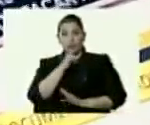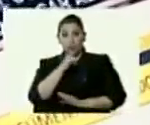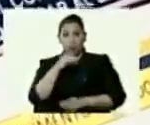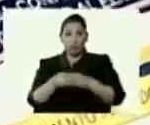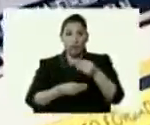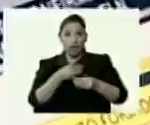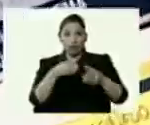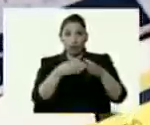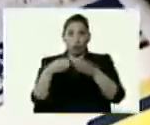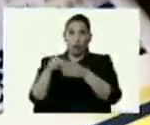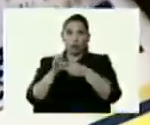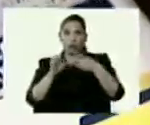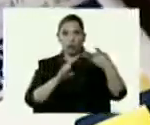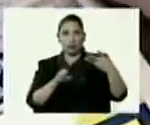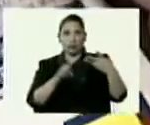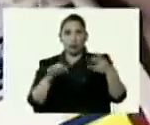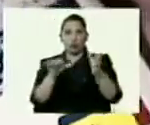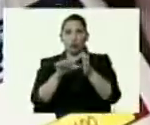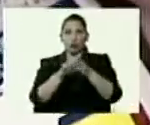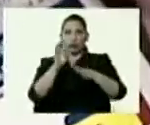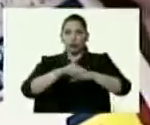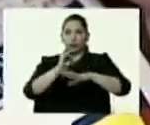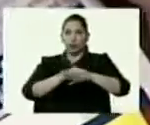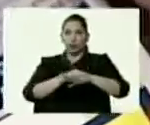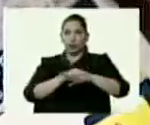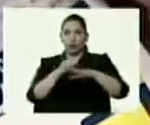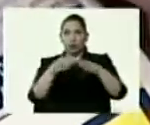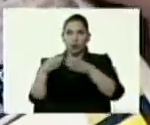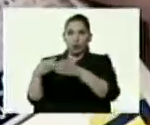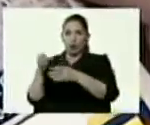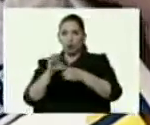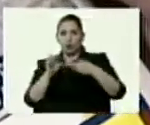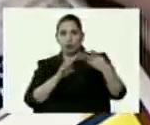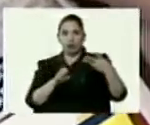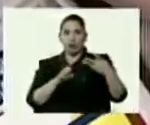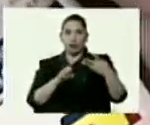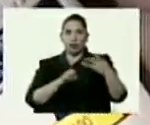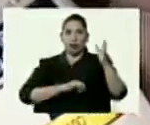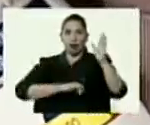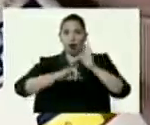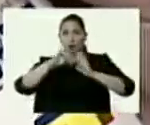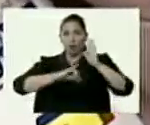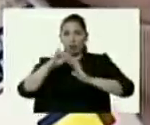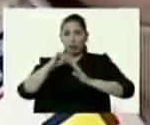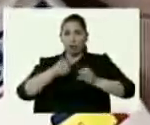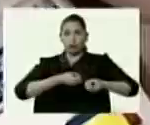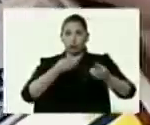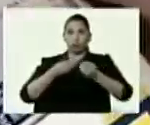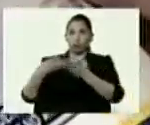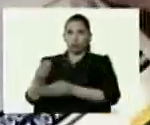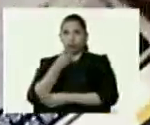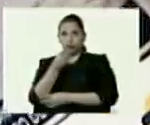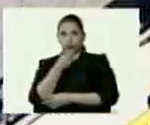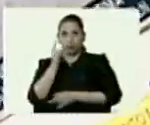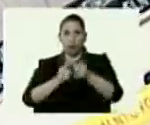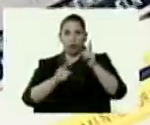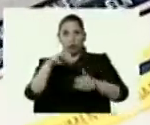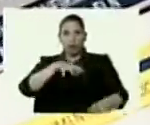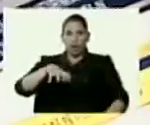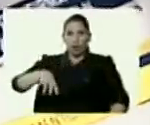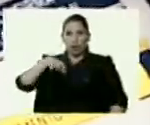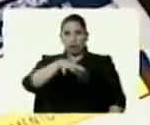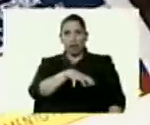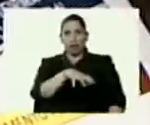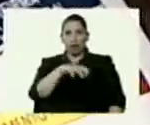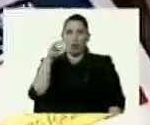000687 donde se solicita, a través del Comando Estratégico Operacional, aumentar el abastecimiento de alimentos en algunos estados del oriente